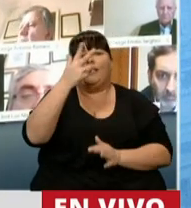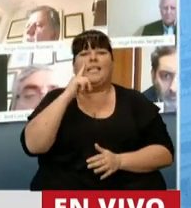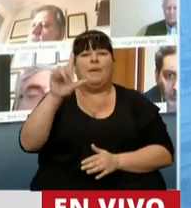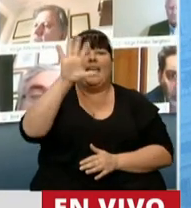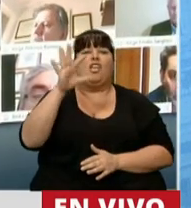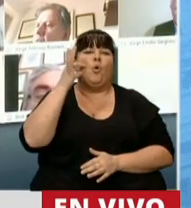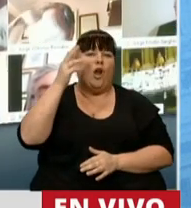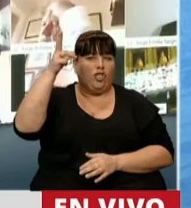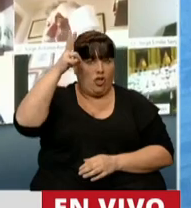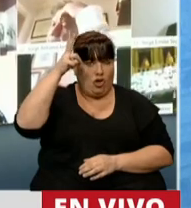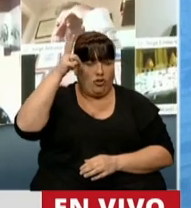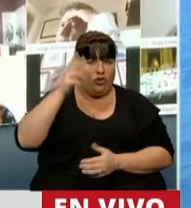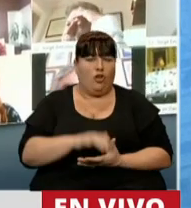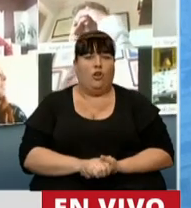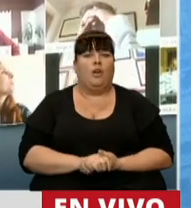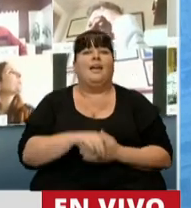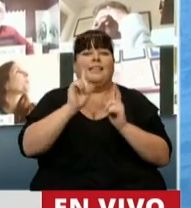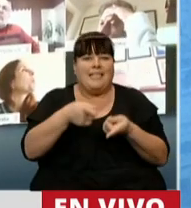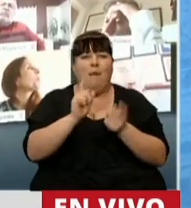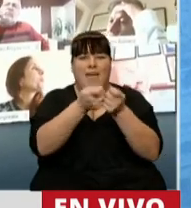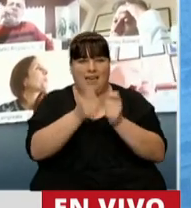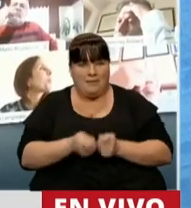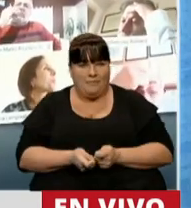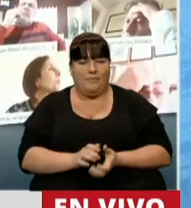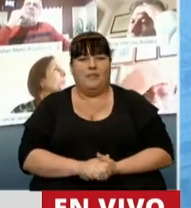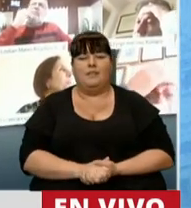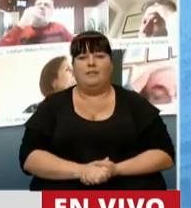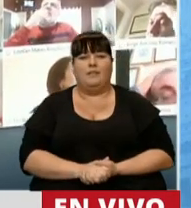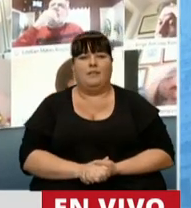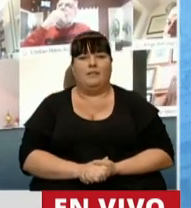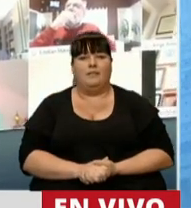.548 y sus modificaciones.